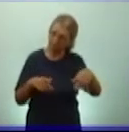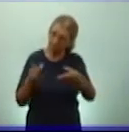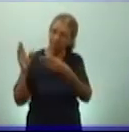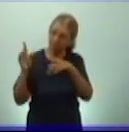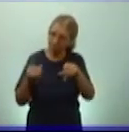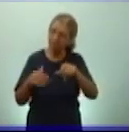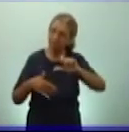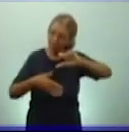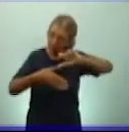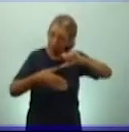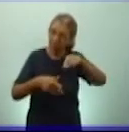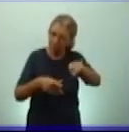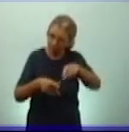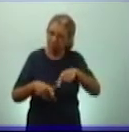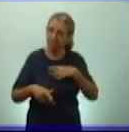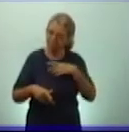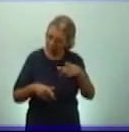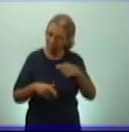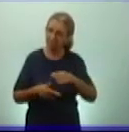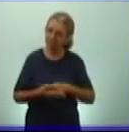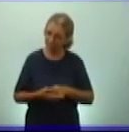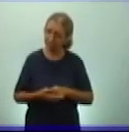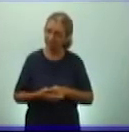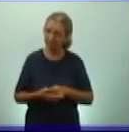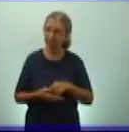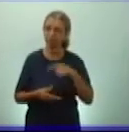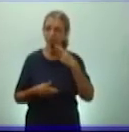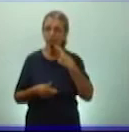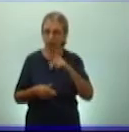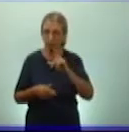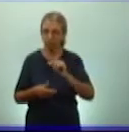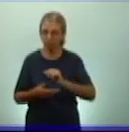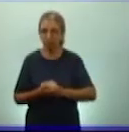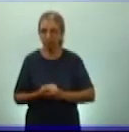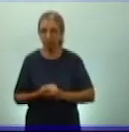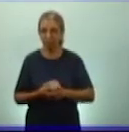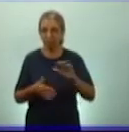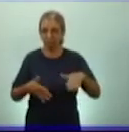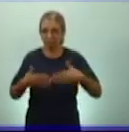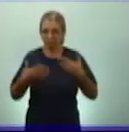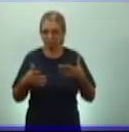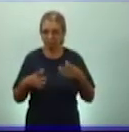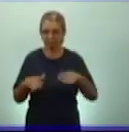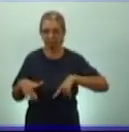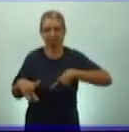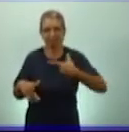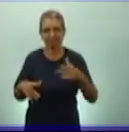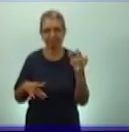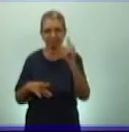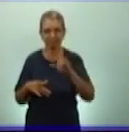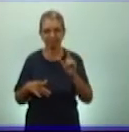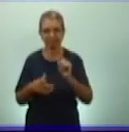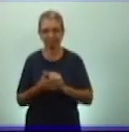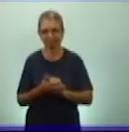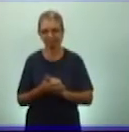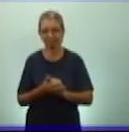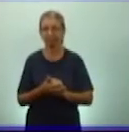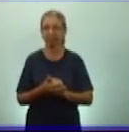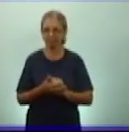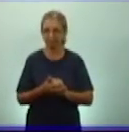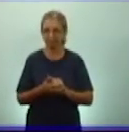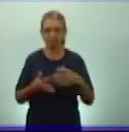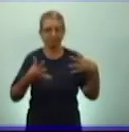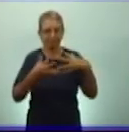importante, muchachos, que ustedes vean que esto es uno de esos aportes también a la cultura universal. Por tanto, de esta manera, se mantenía el contacto y la comunicación